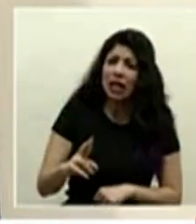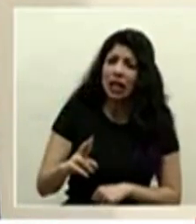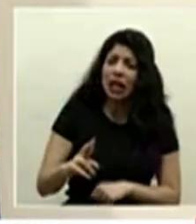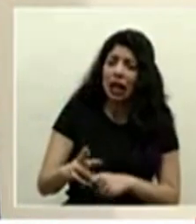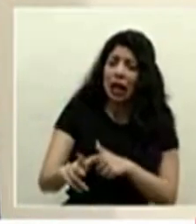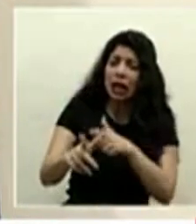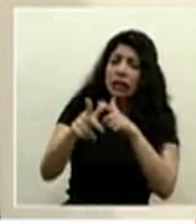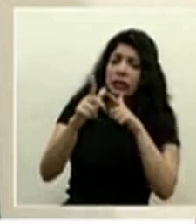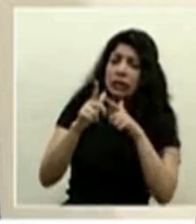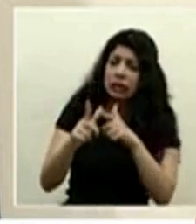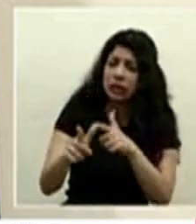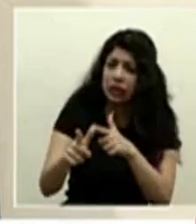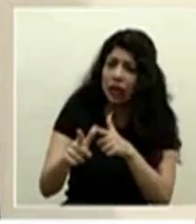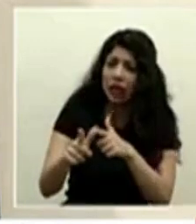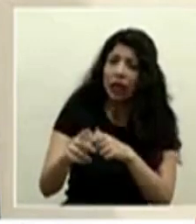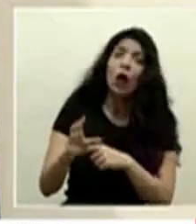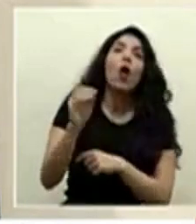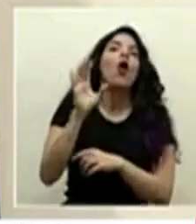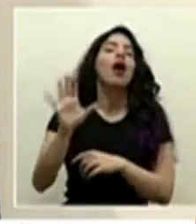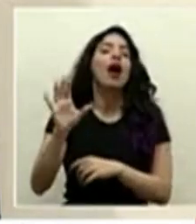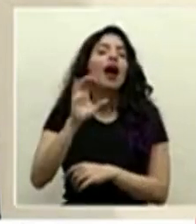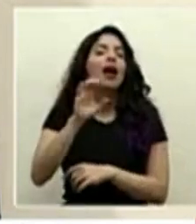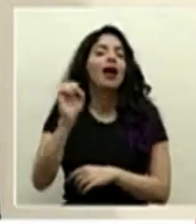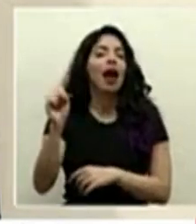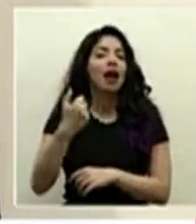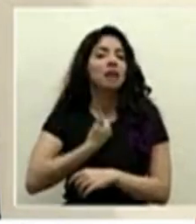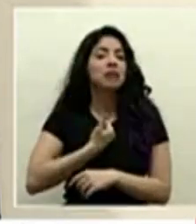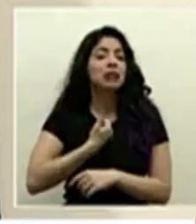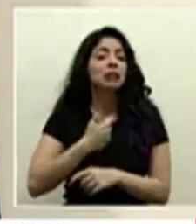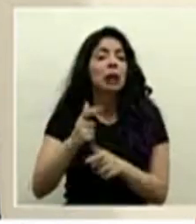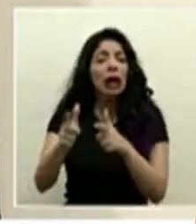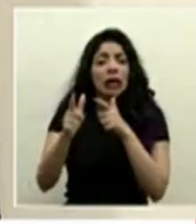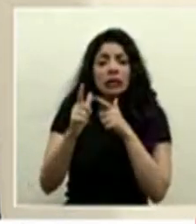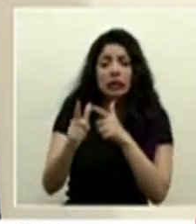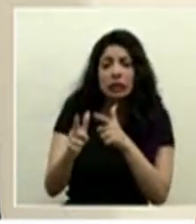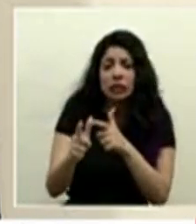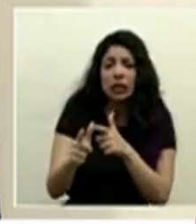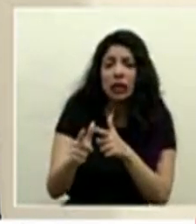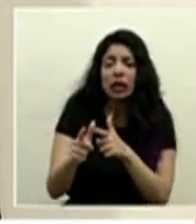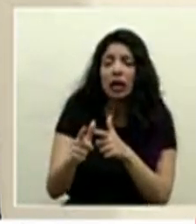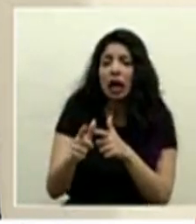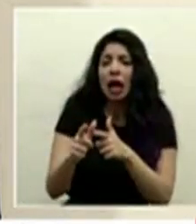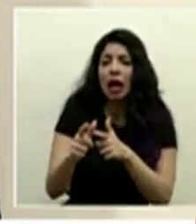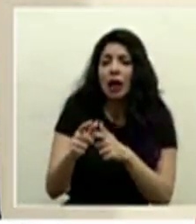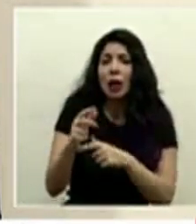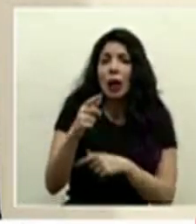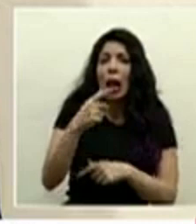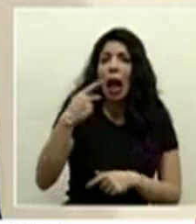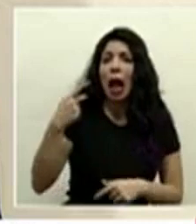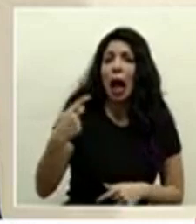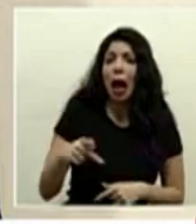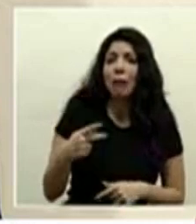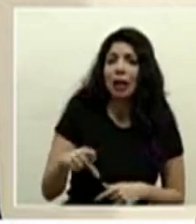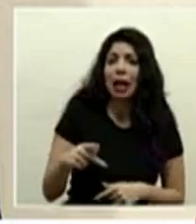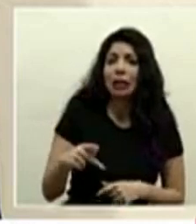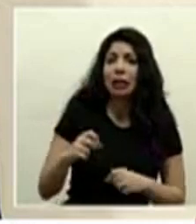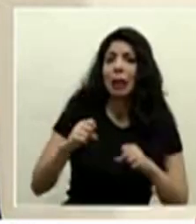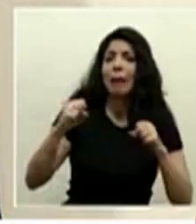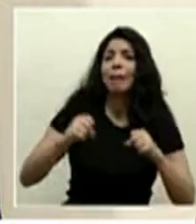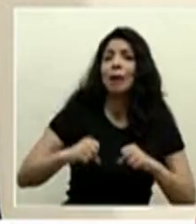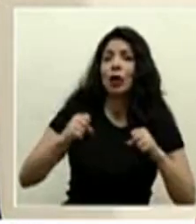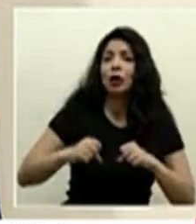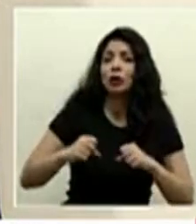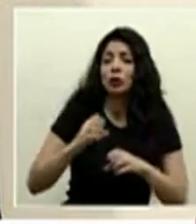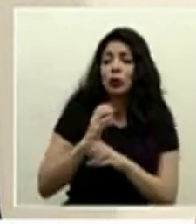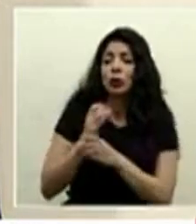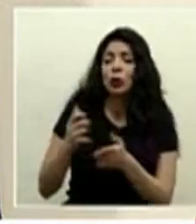sobredimensionado o más bien en la caja si hemos sobredimensionado la amenaza de que se nos saturen las